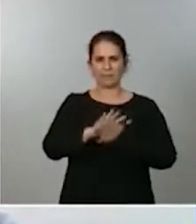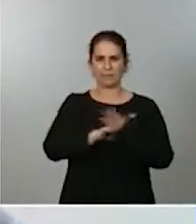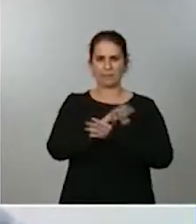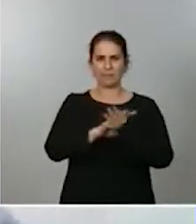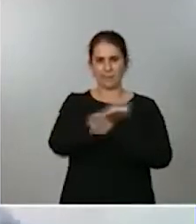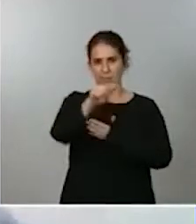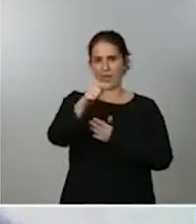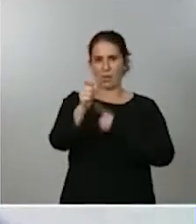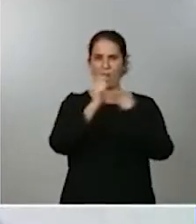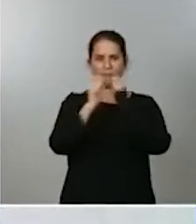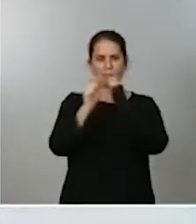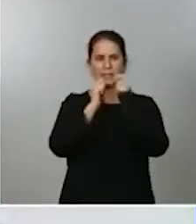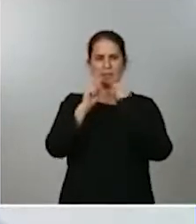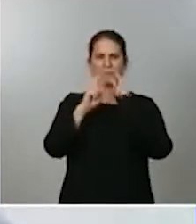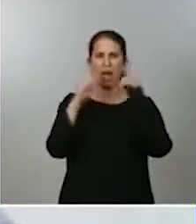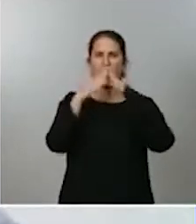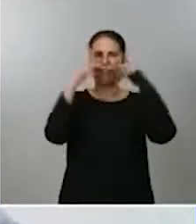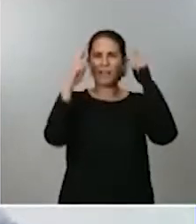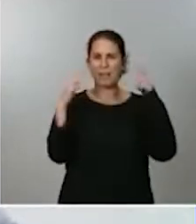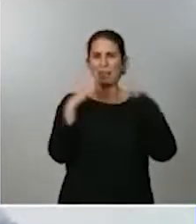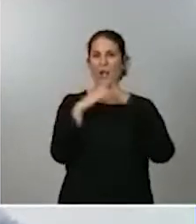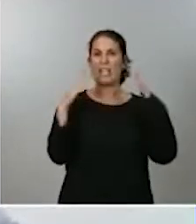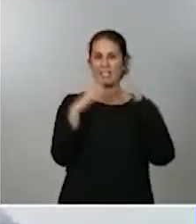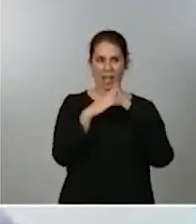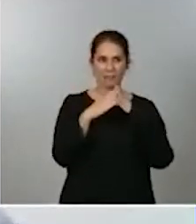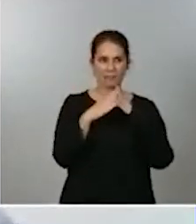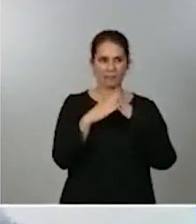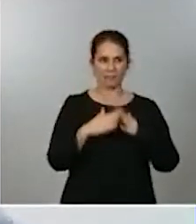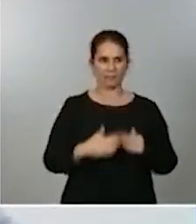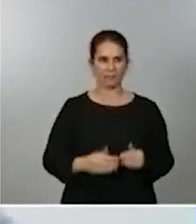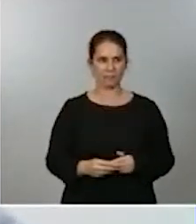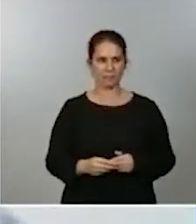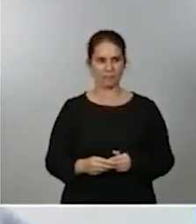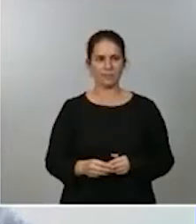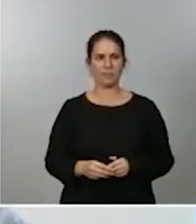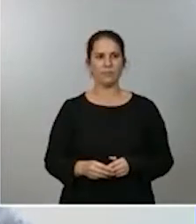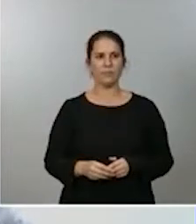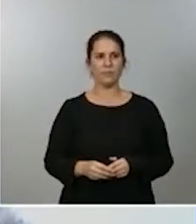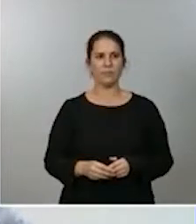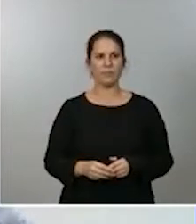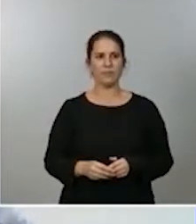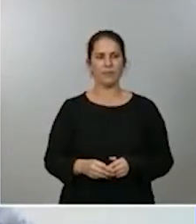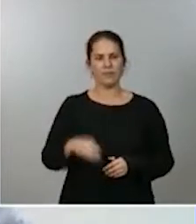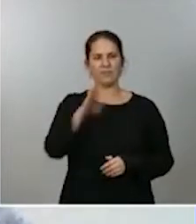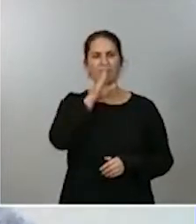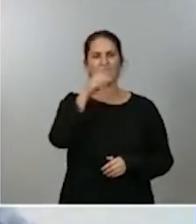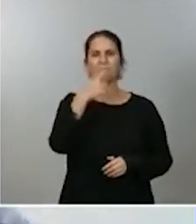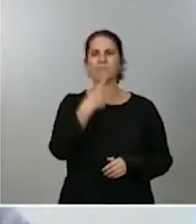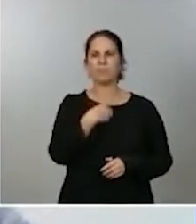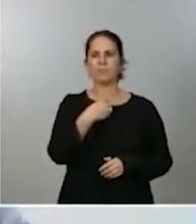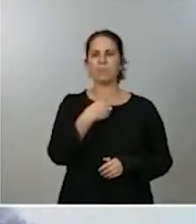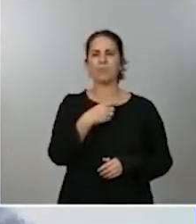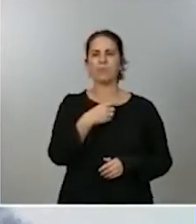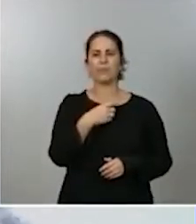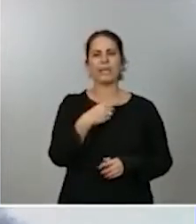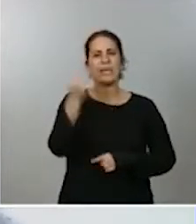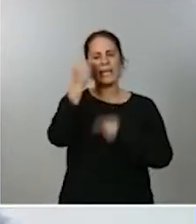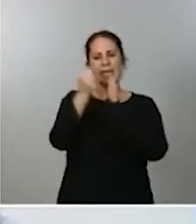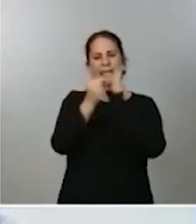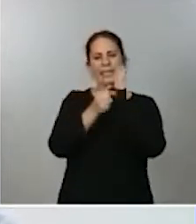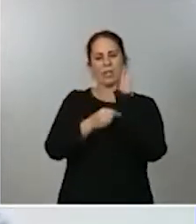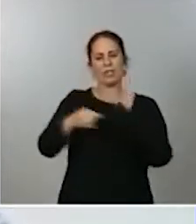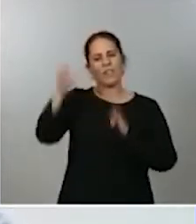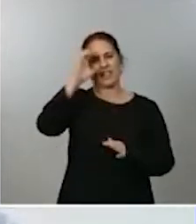sobre el tema del confinamiento domiciliario. Hay expertos, ustedes hablaban antes del criterio científico, pero hay